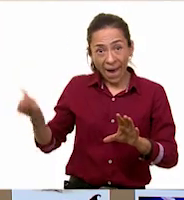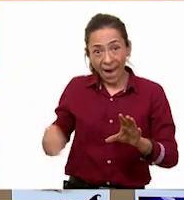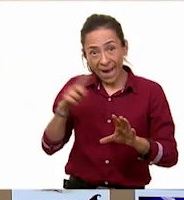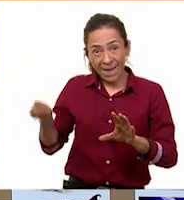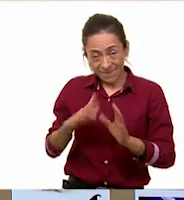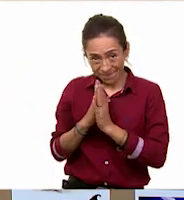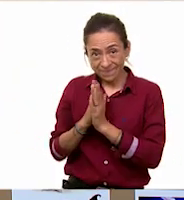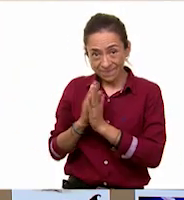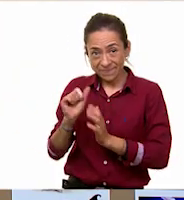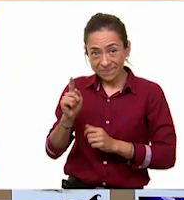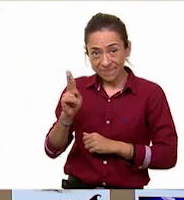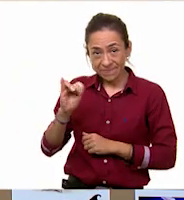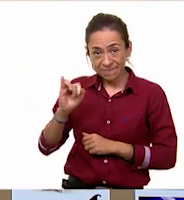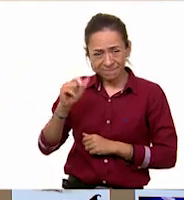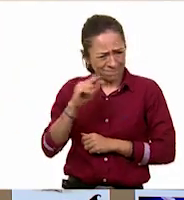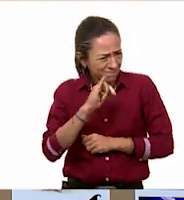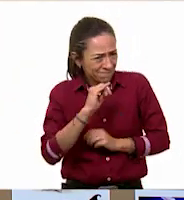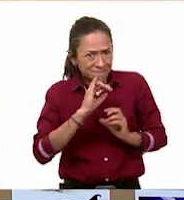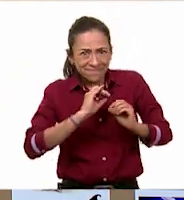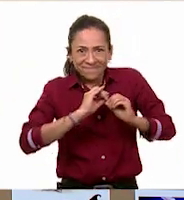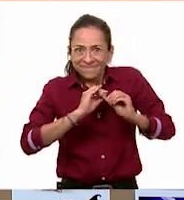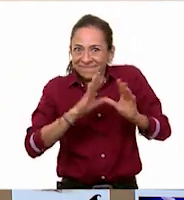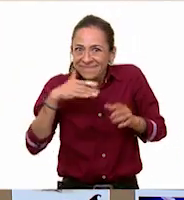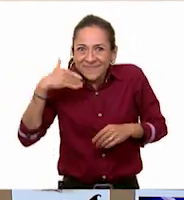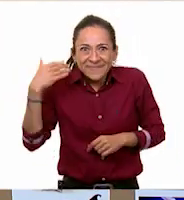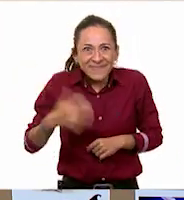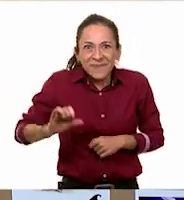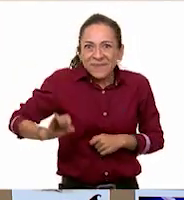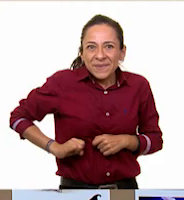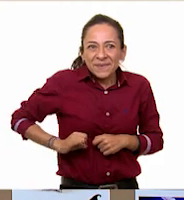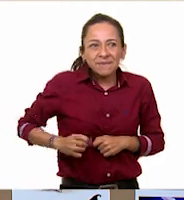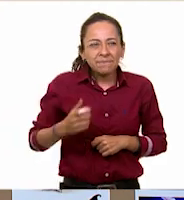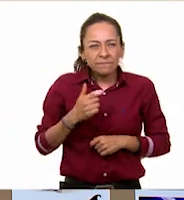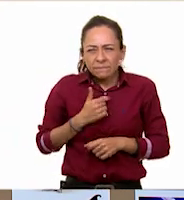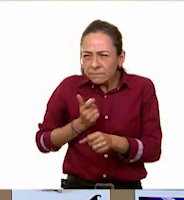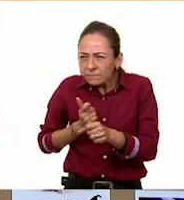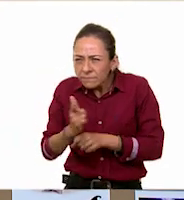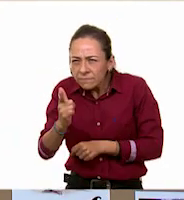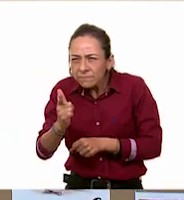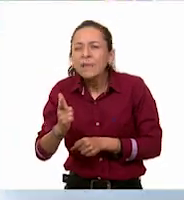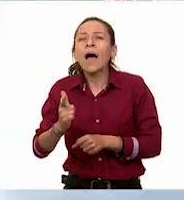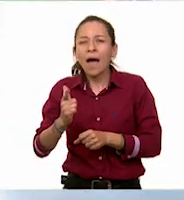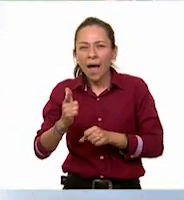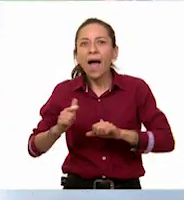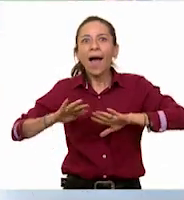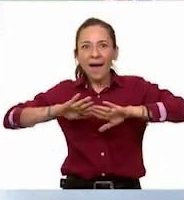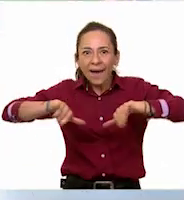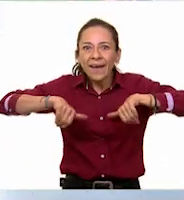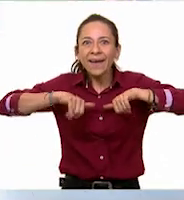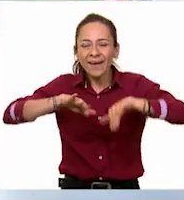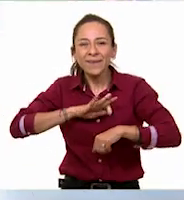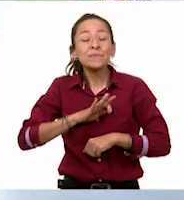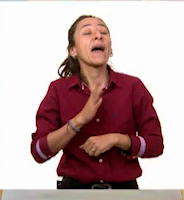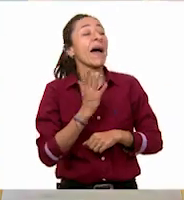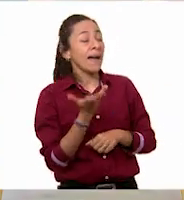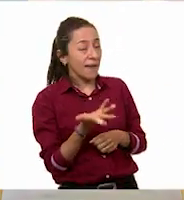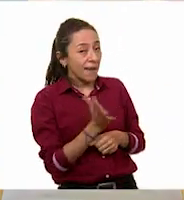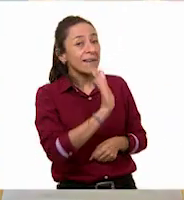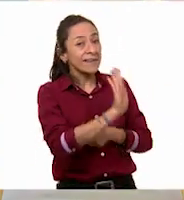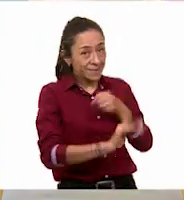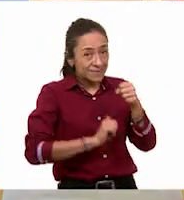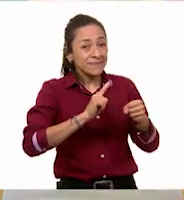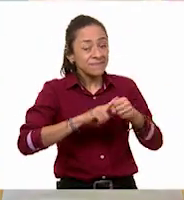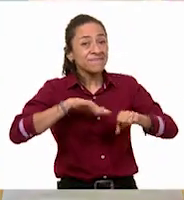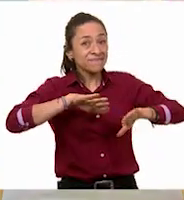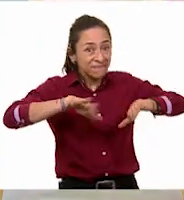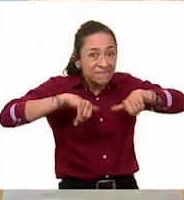A ver. Muy bien. Me tocó que nadan. Muy bien, animales que nadan. Y de esa manera los visitantes pueden